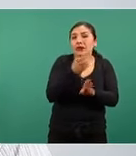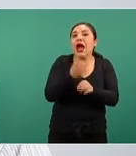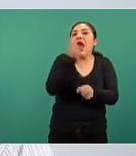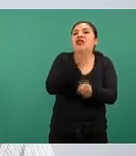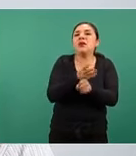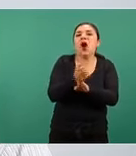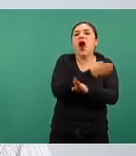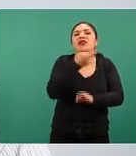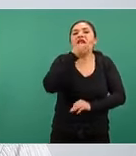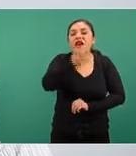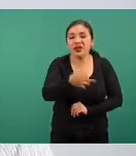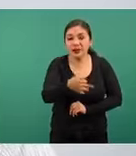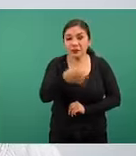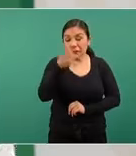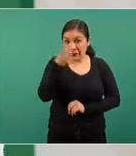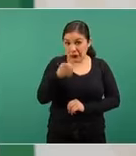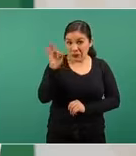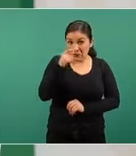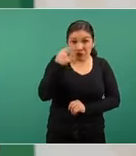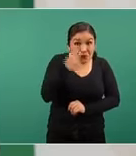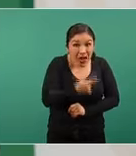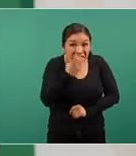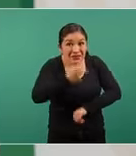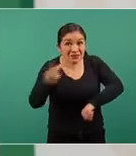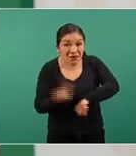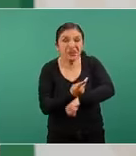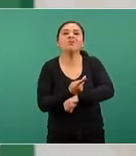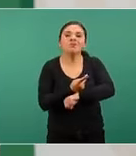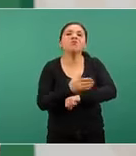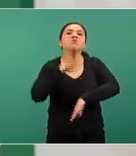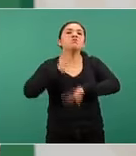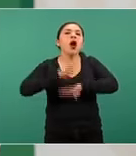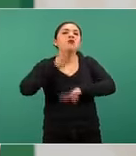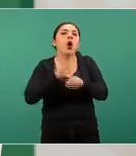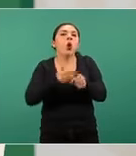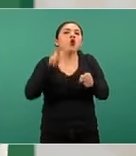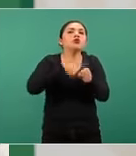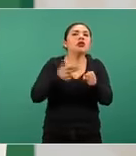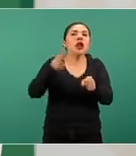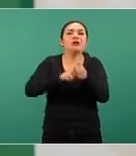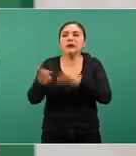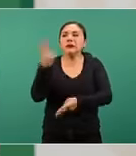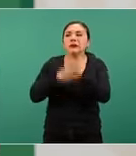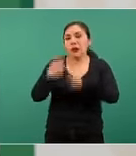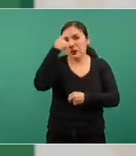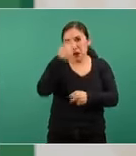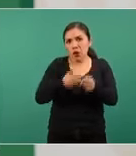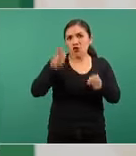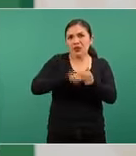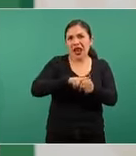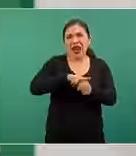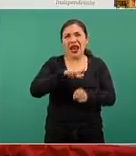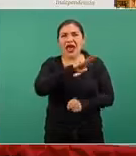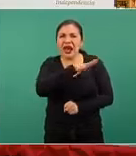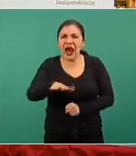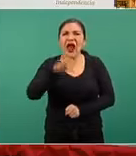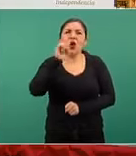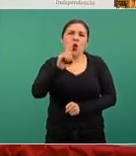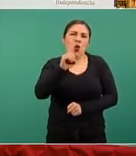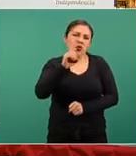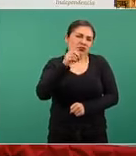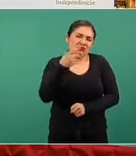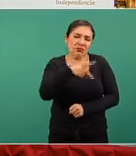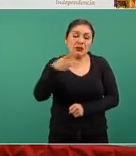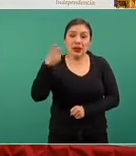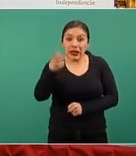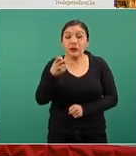Y obviamente, si esto sucede, pues empezamos a tener ocupación hospitalaria incrementada, tanto de generales como de camas. Y eso es lo que podemos